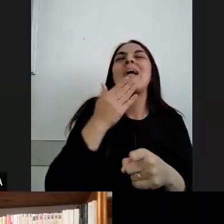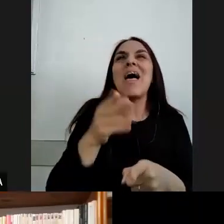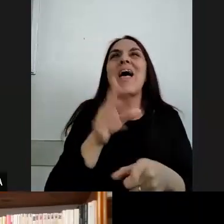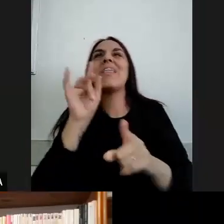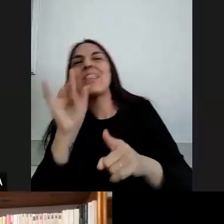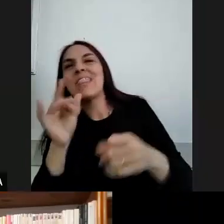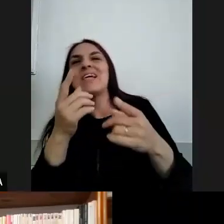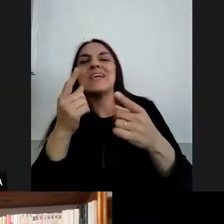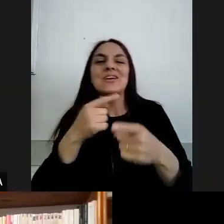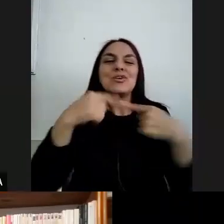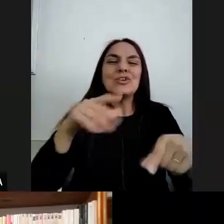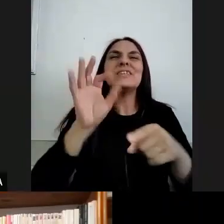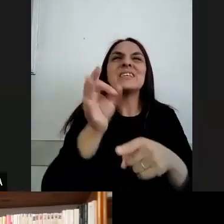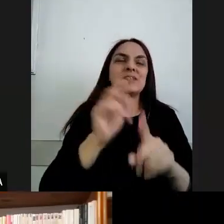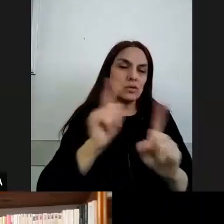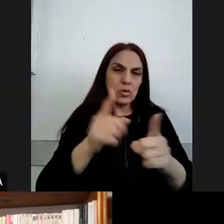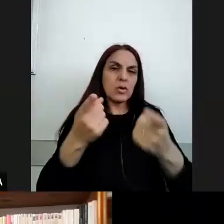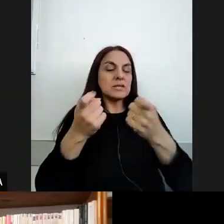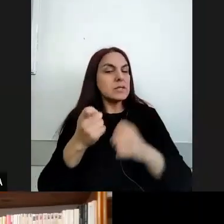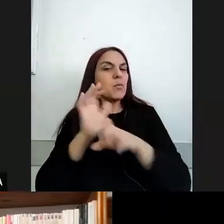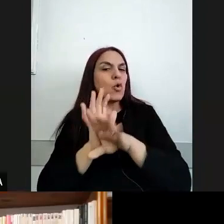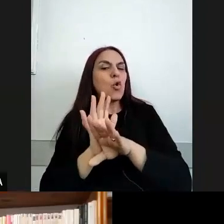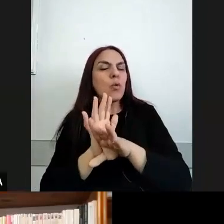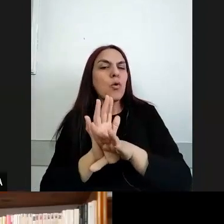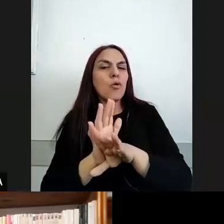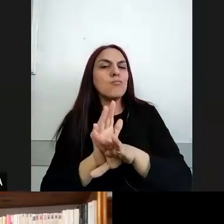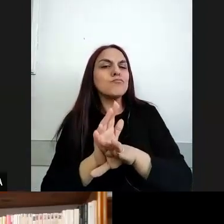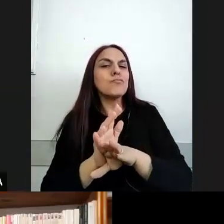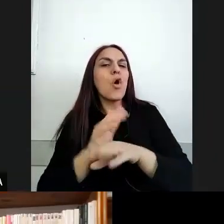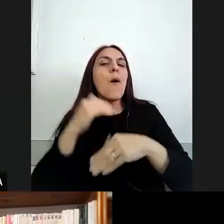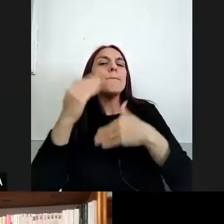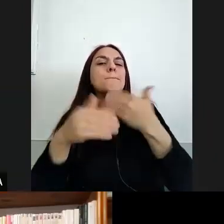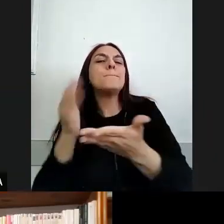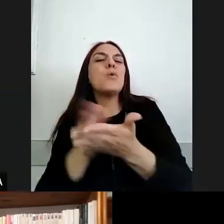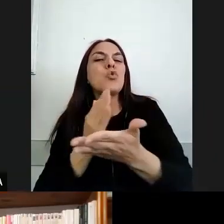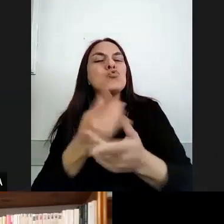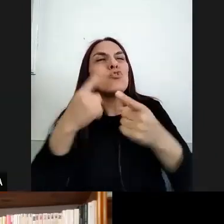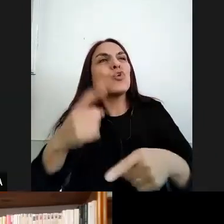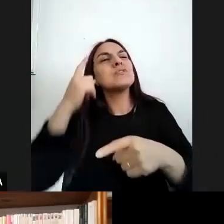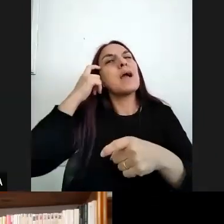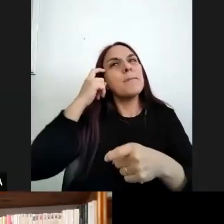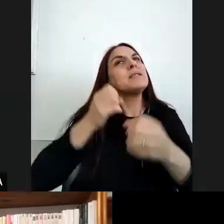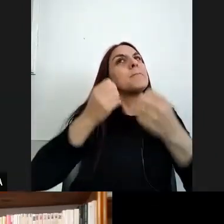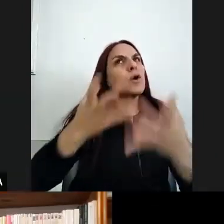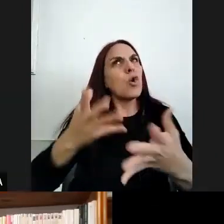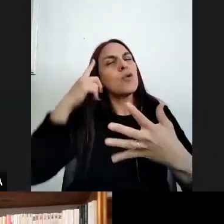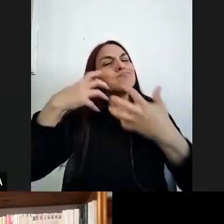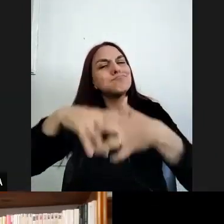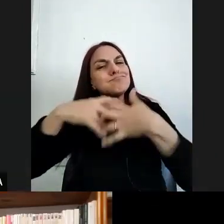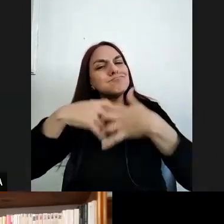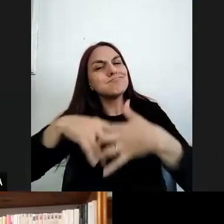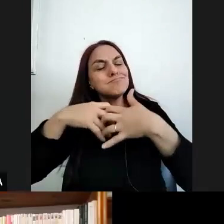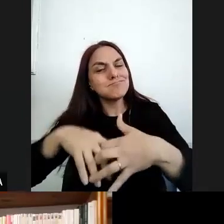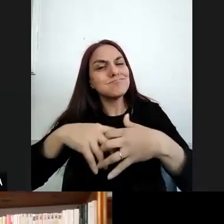las distintas formas de producción de conocimientos y también digamos poder pensar ¿no? una conceptualización que no los